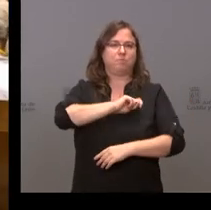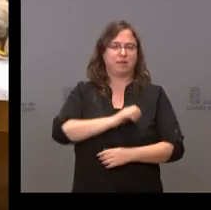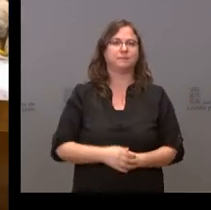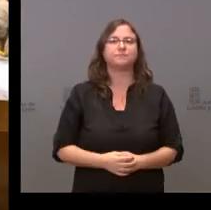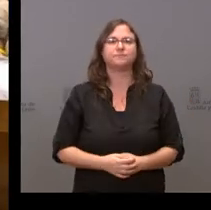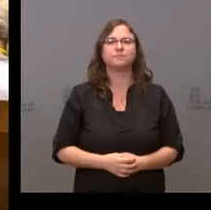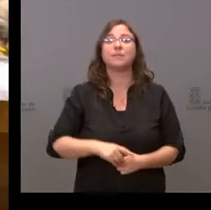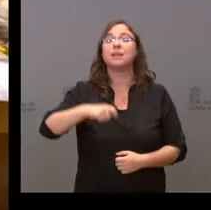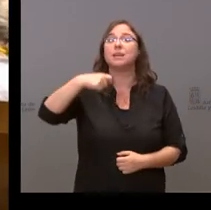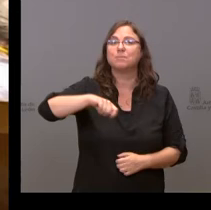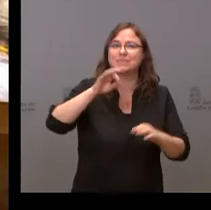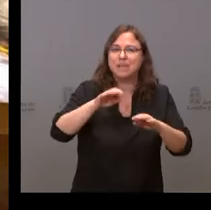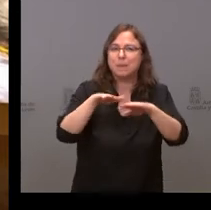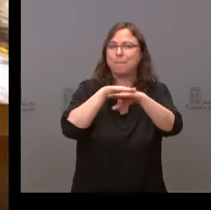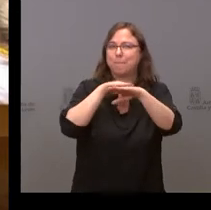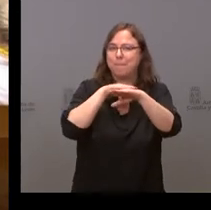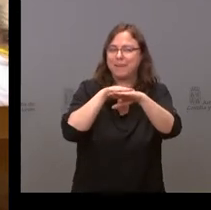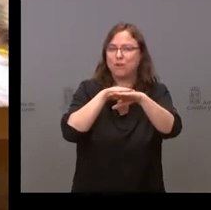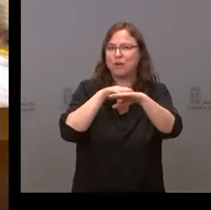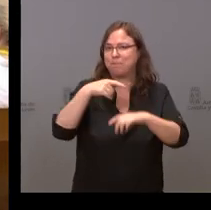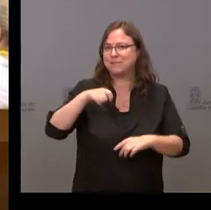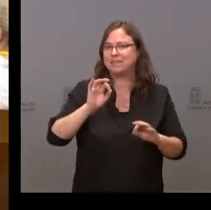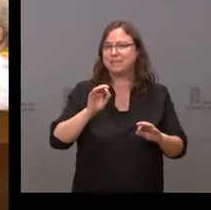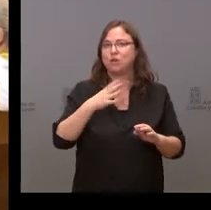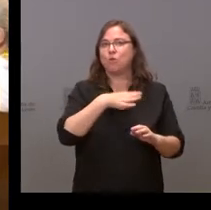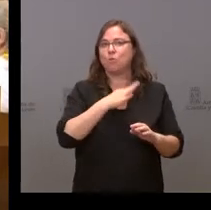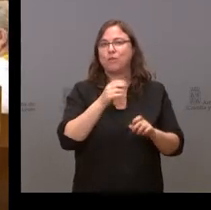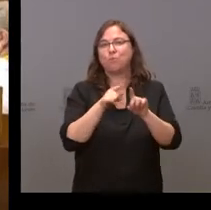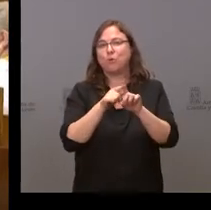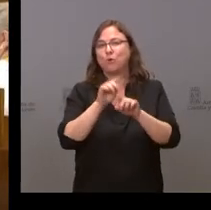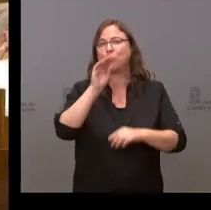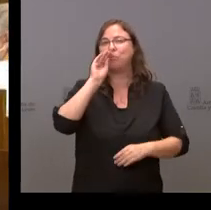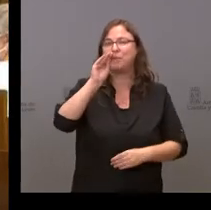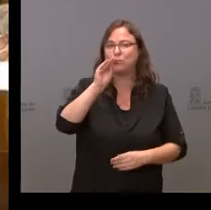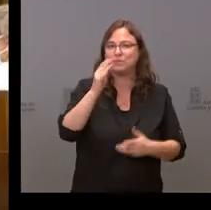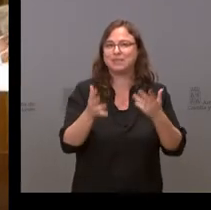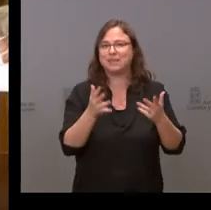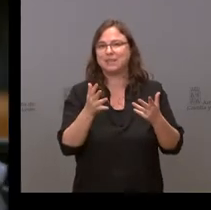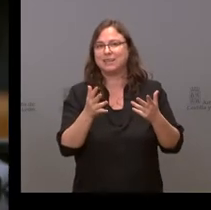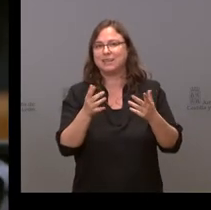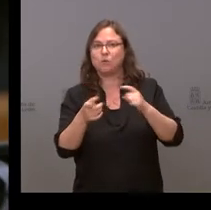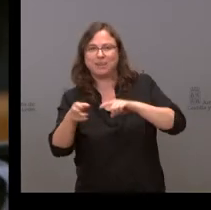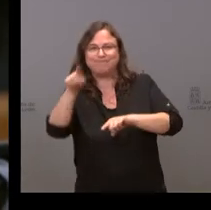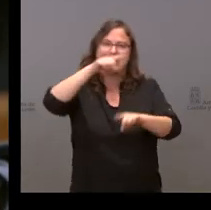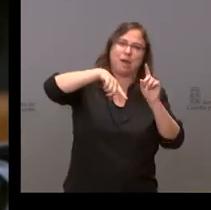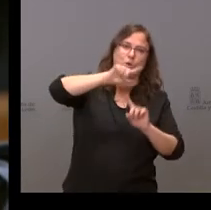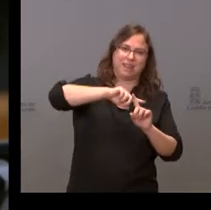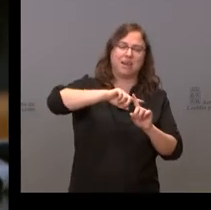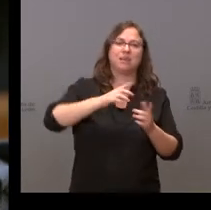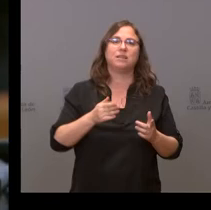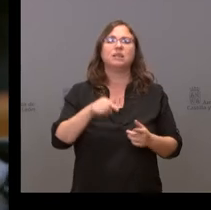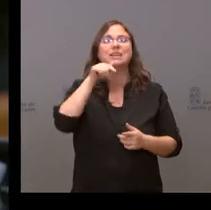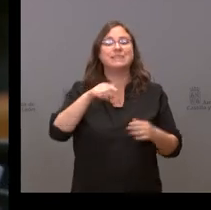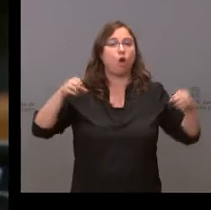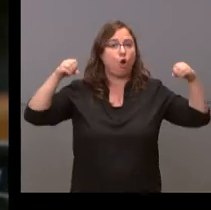Presidente, perdóname que a lo mejor le doy un poco la pregunta un poco revuelta. Esta